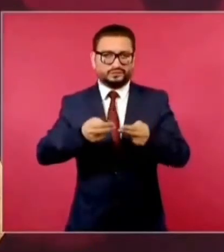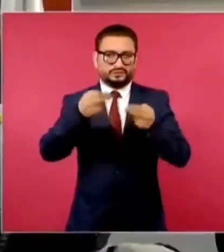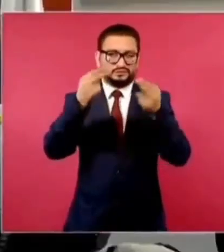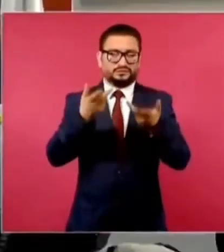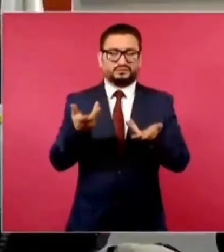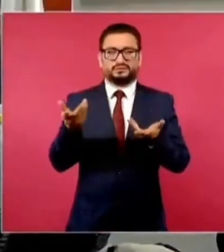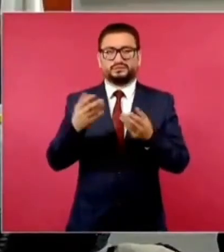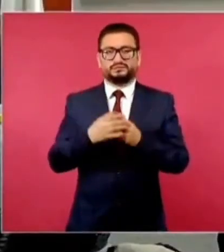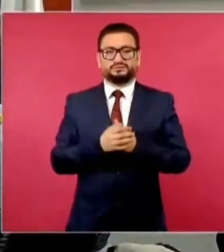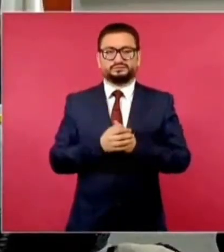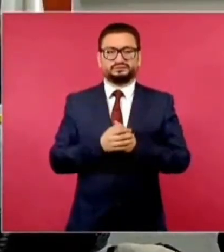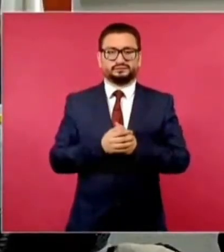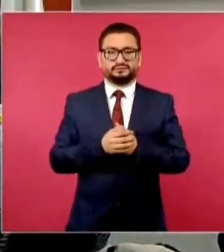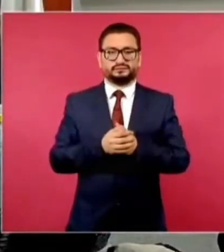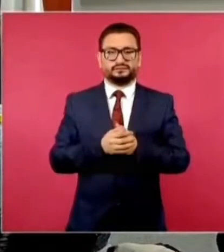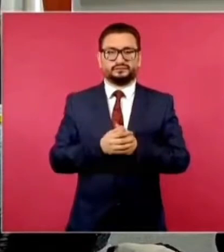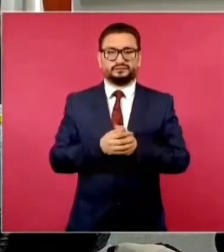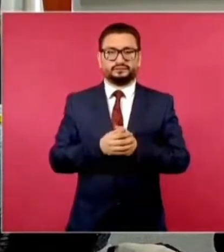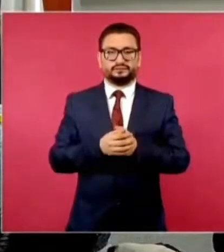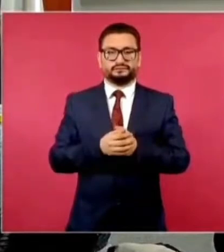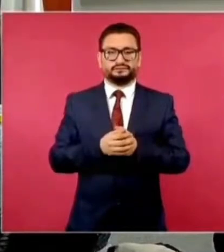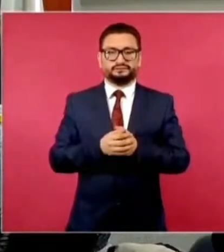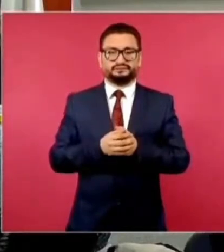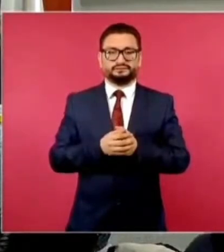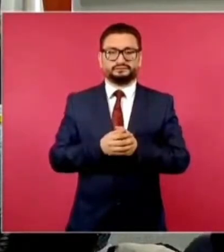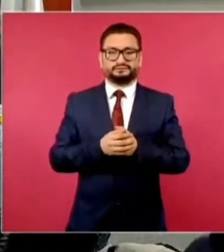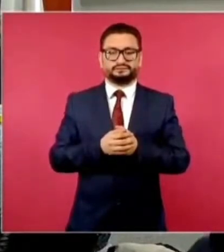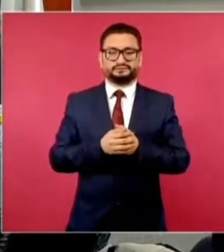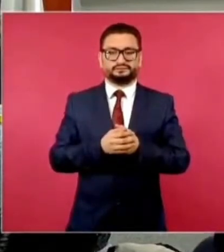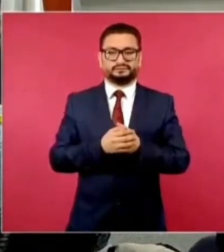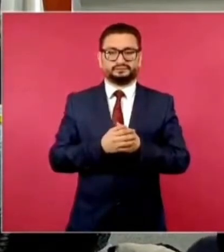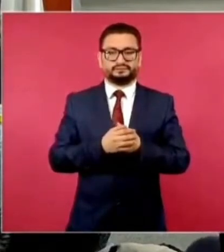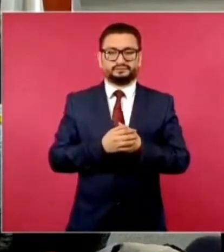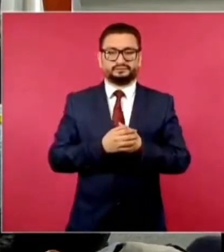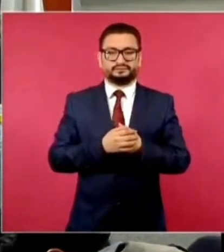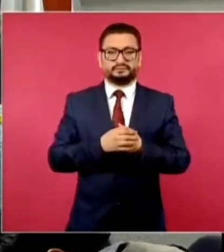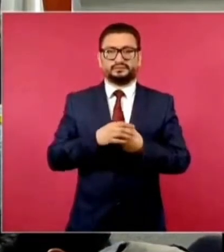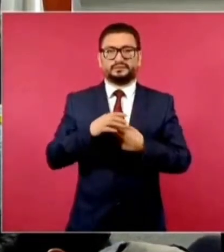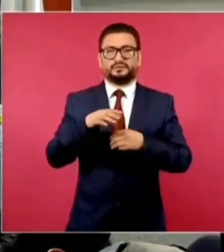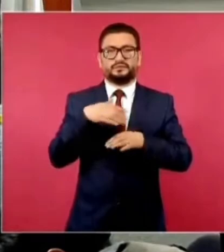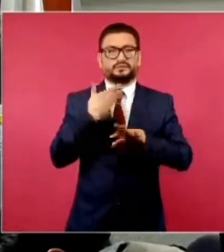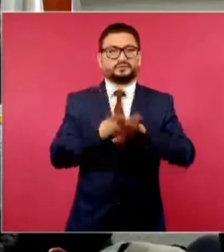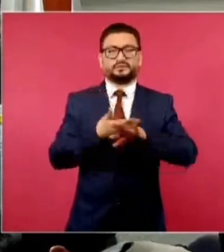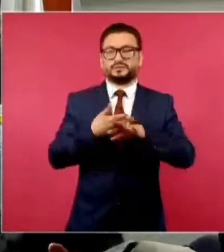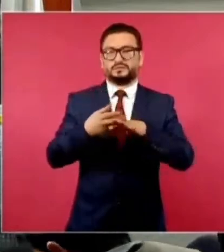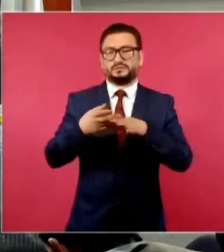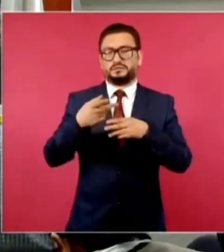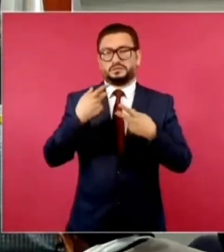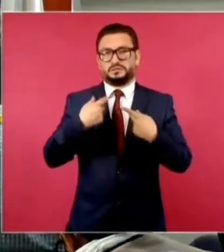contra el crimen,